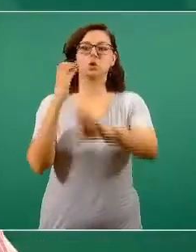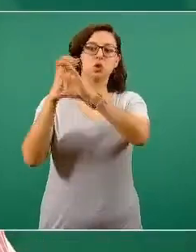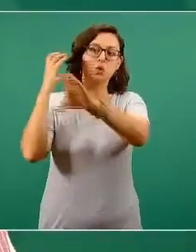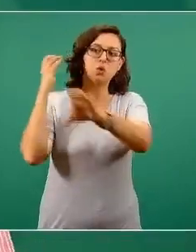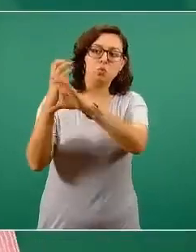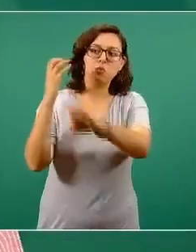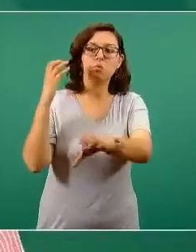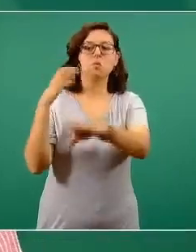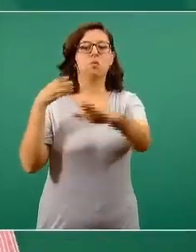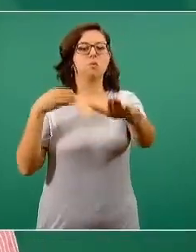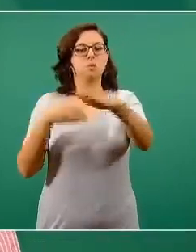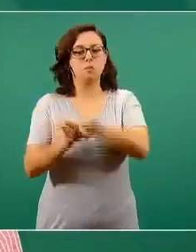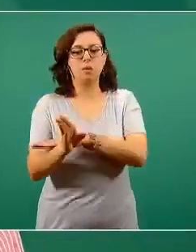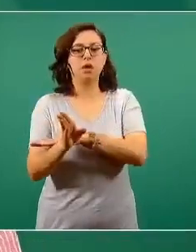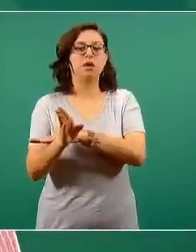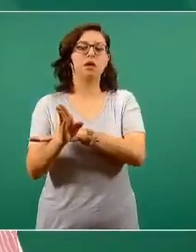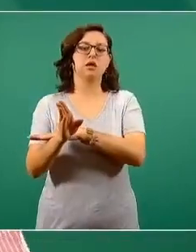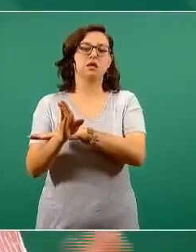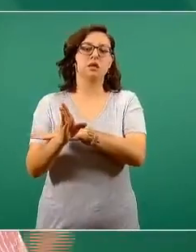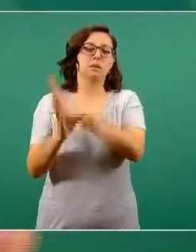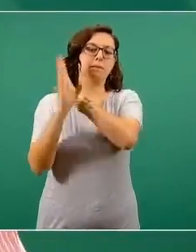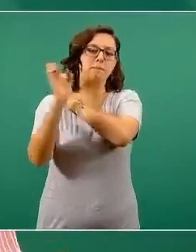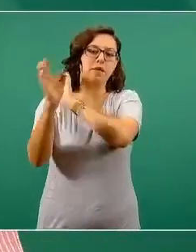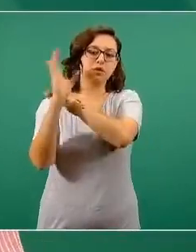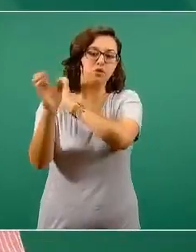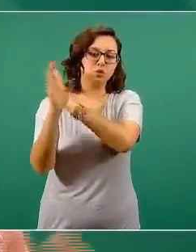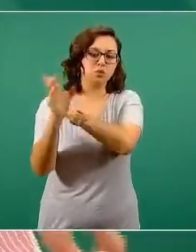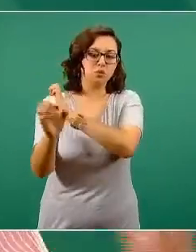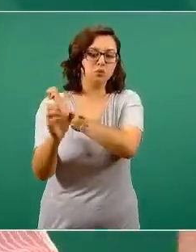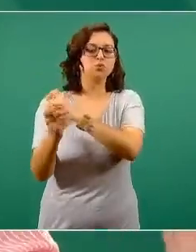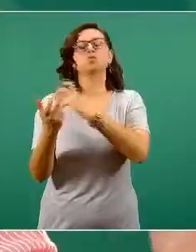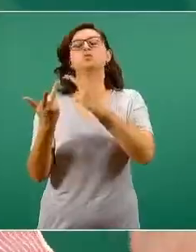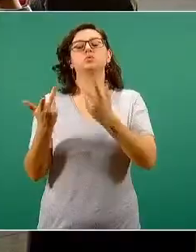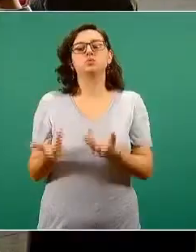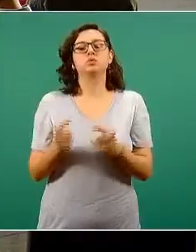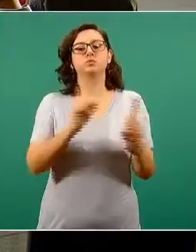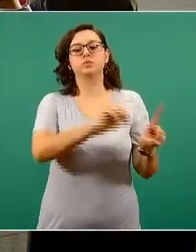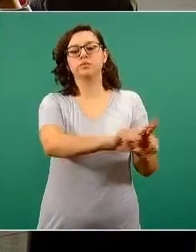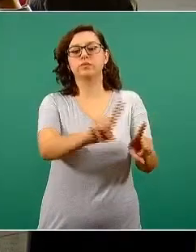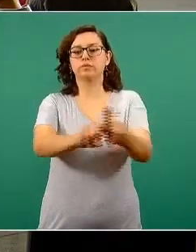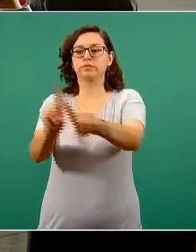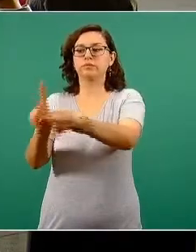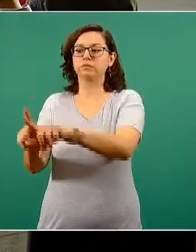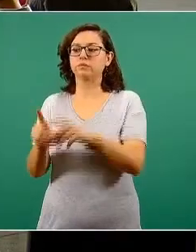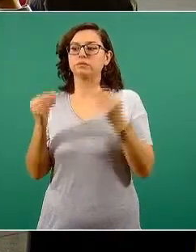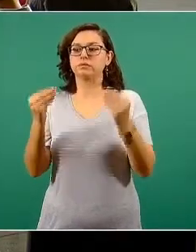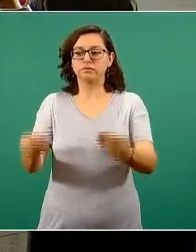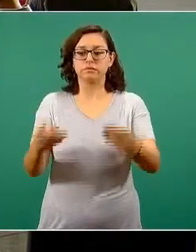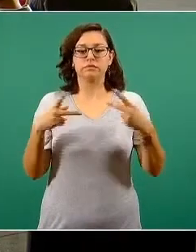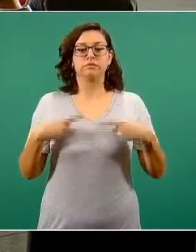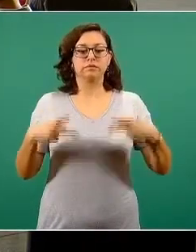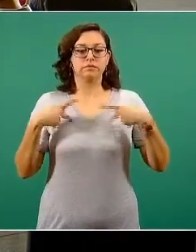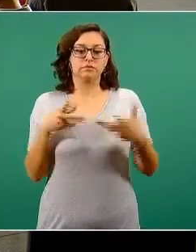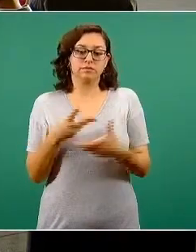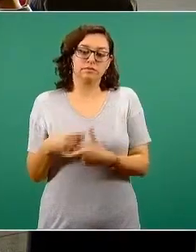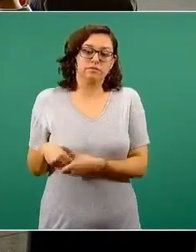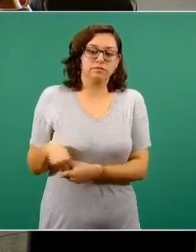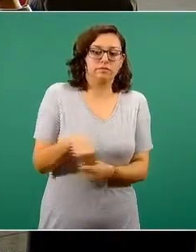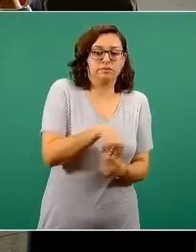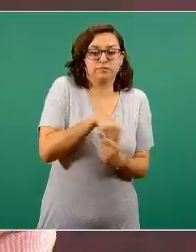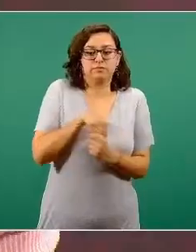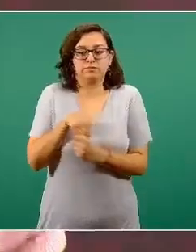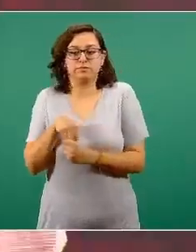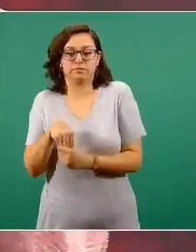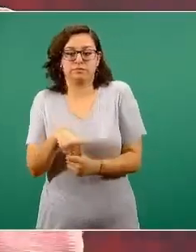el metro, los metrobuses, pero puede ser cualquier situación en la que haya muchas personas que están a corta